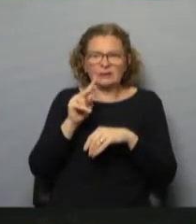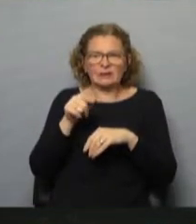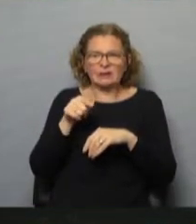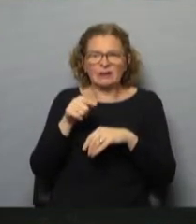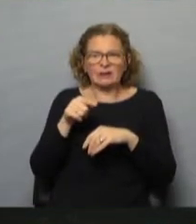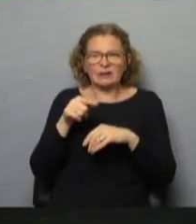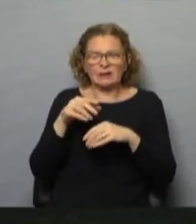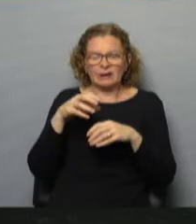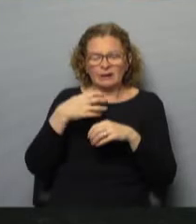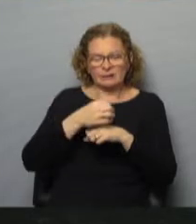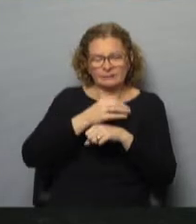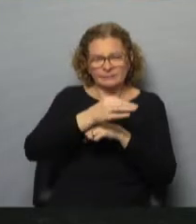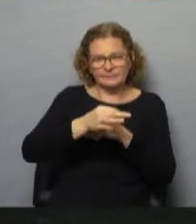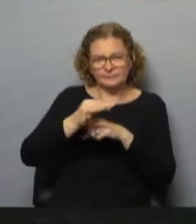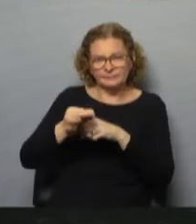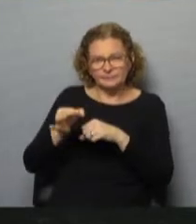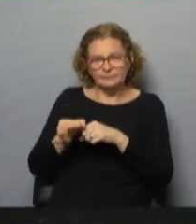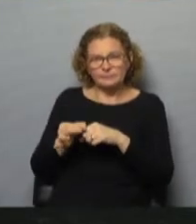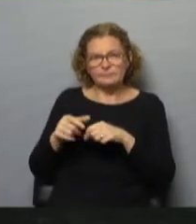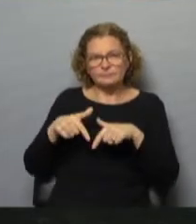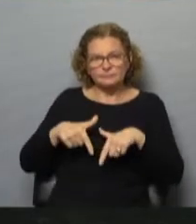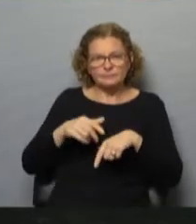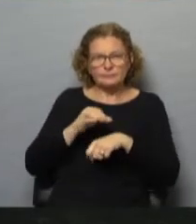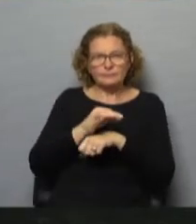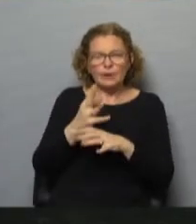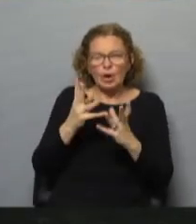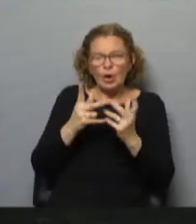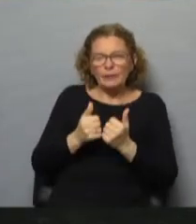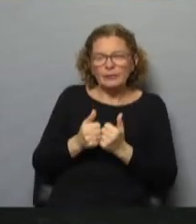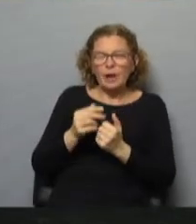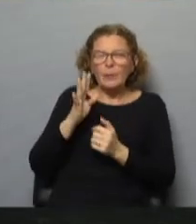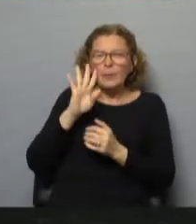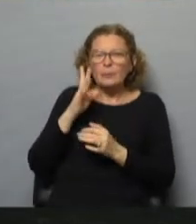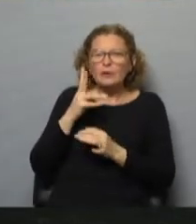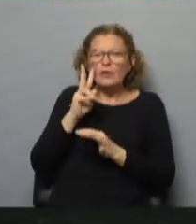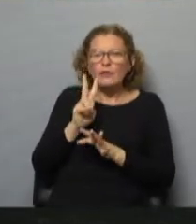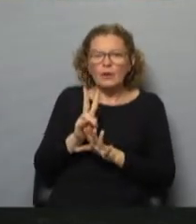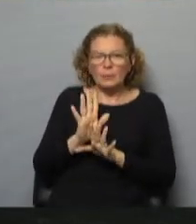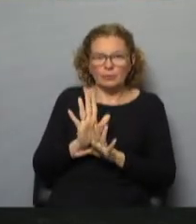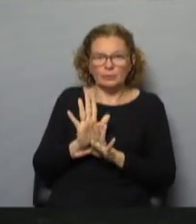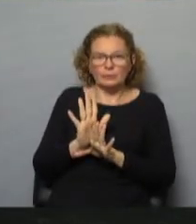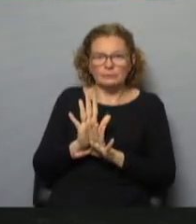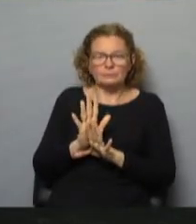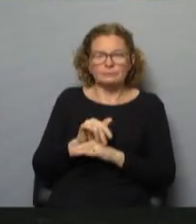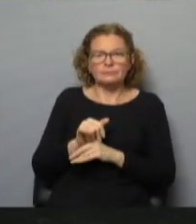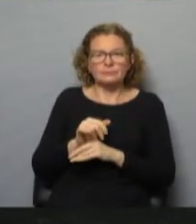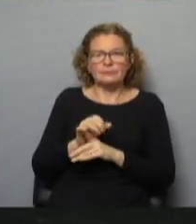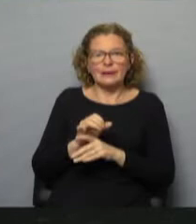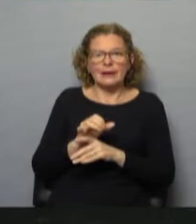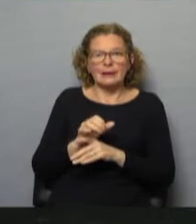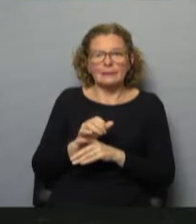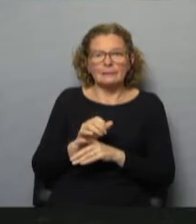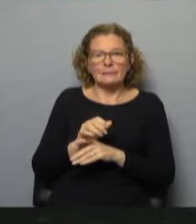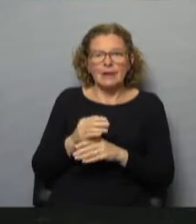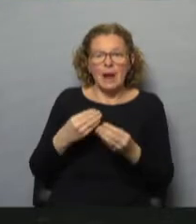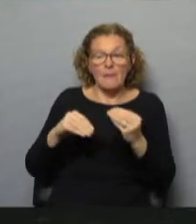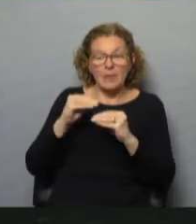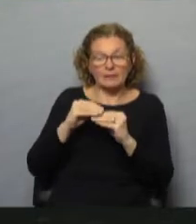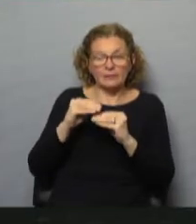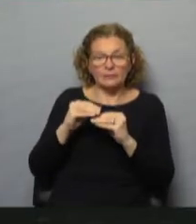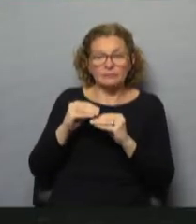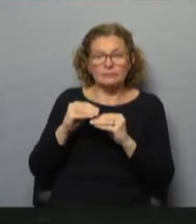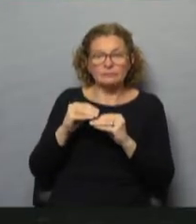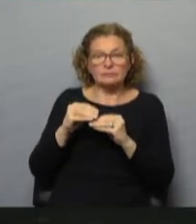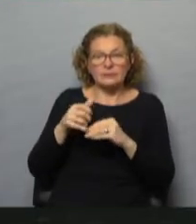por municipio más o menos cómo se están organizados, cómo están distribuidos estos contenedores. El municipio que más tiene es el